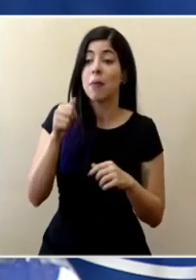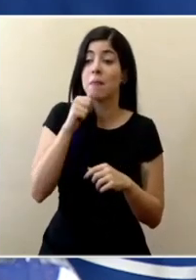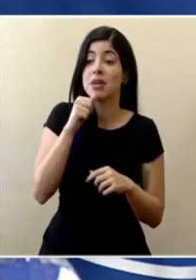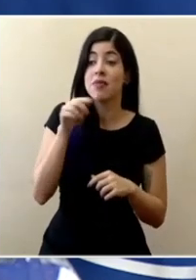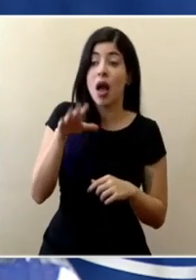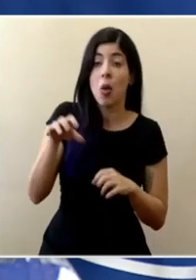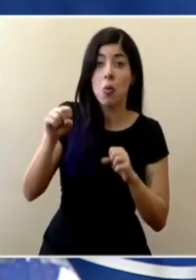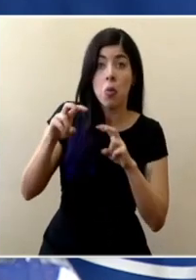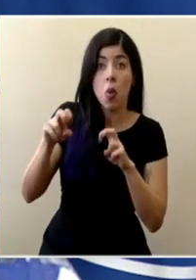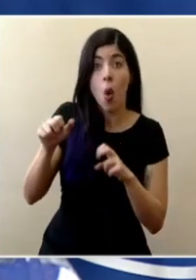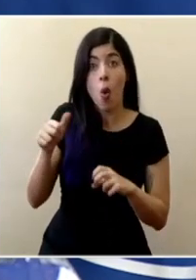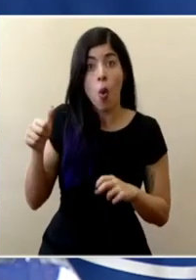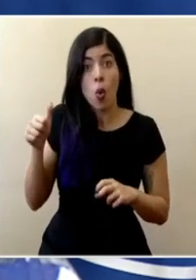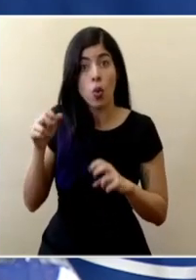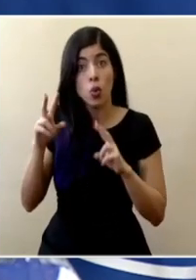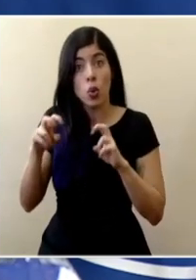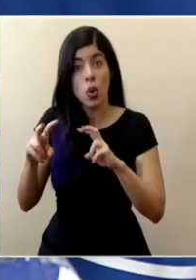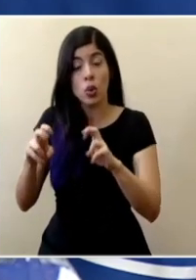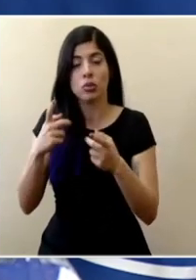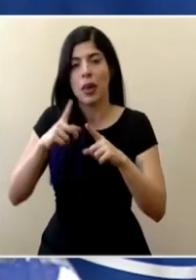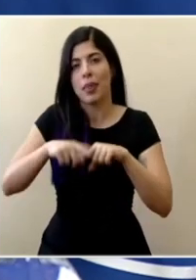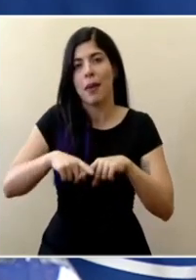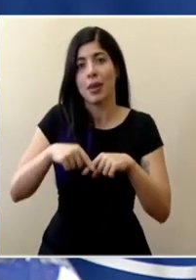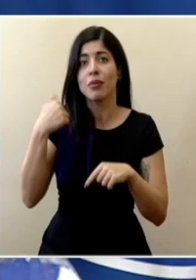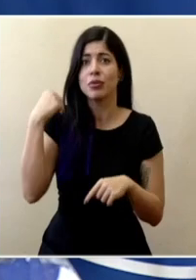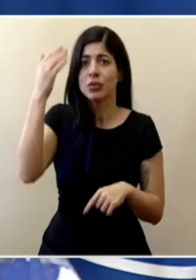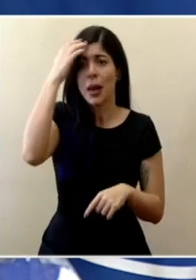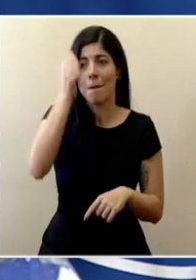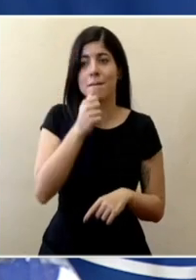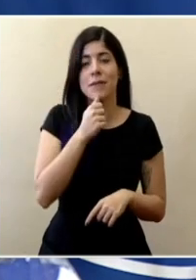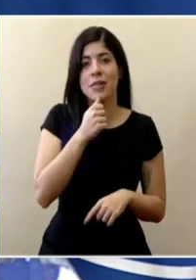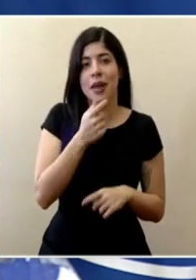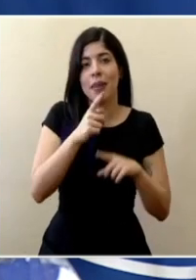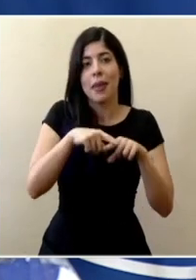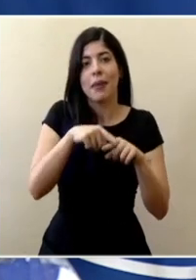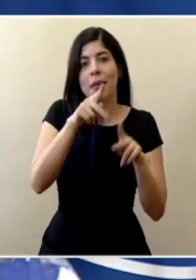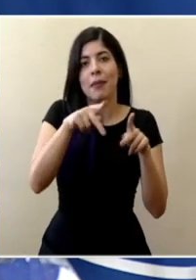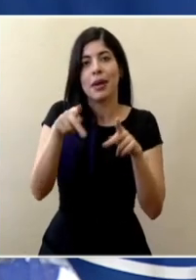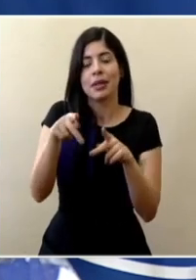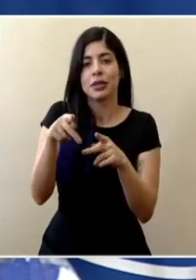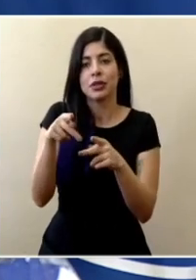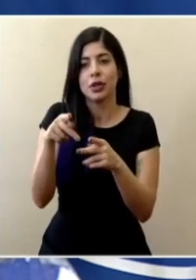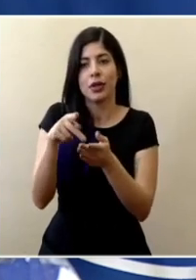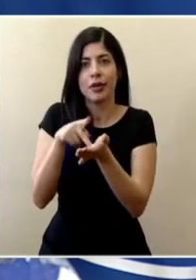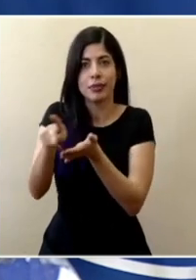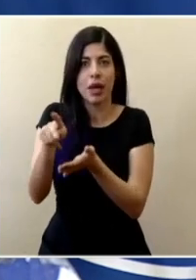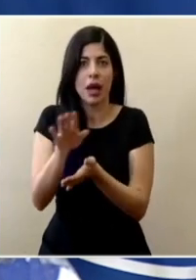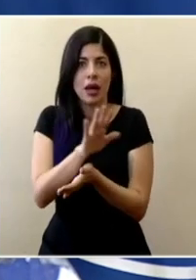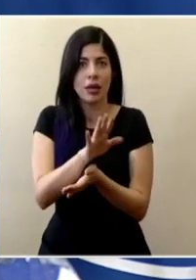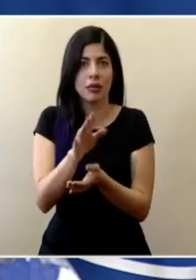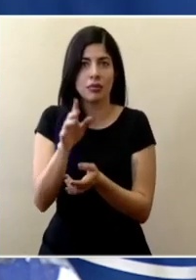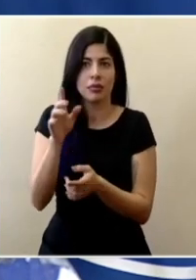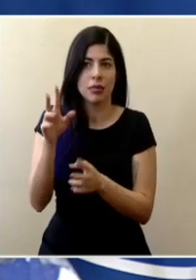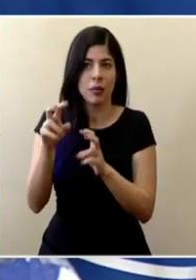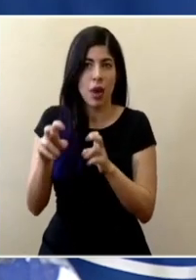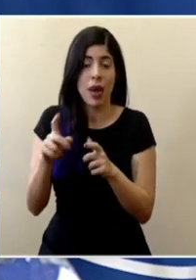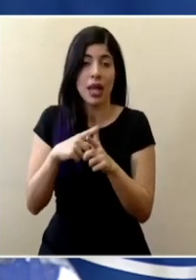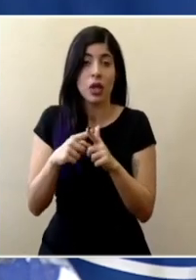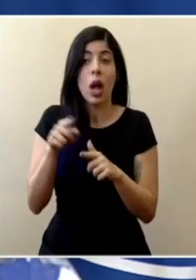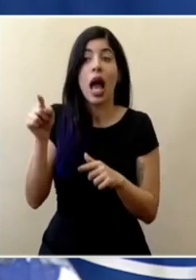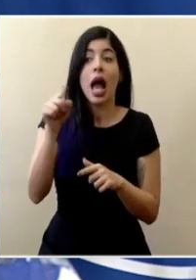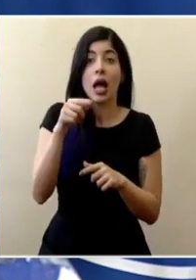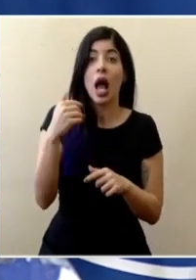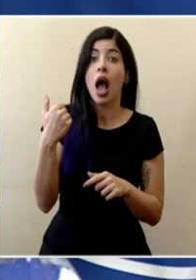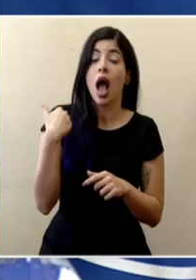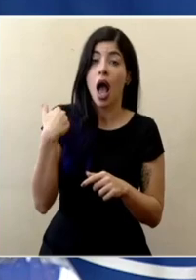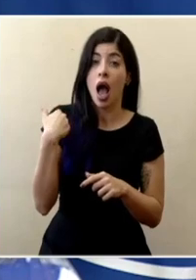de hacer otras pruebas pues en realidad eso ya va a depender incluso porque sabemos que a nivel privado ya es la demanda de la persona que va a solicitar la prueba así que si ellos tienen la